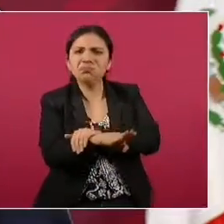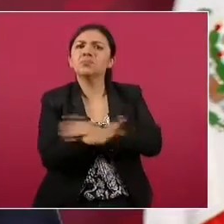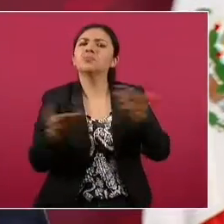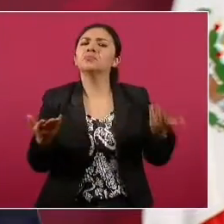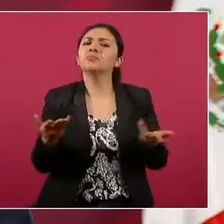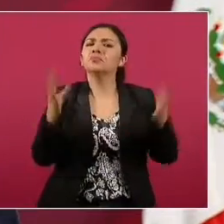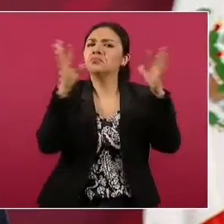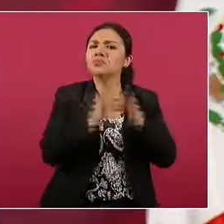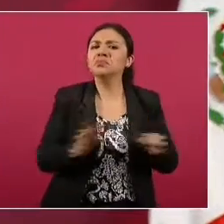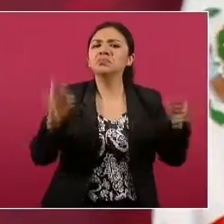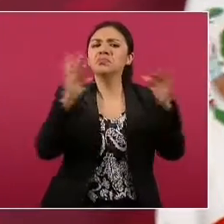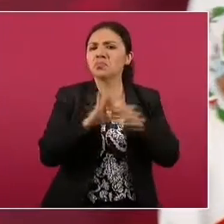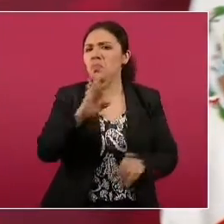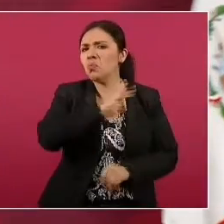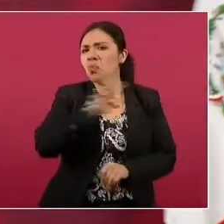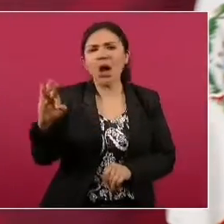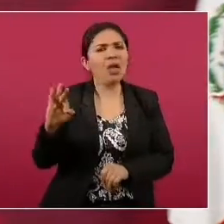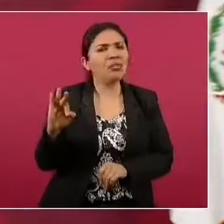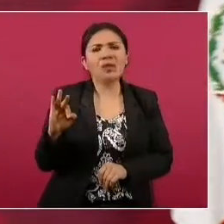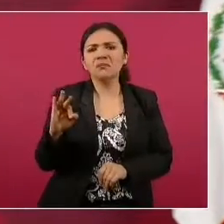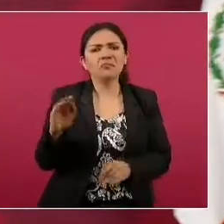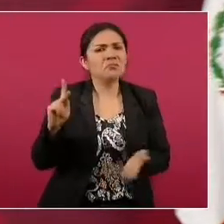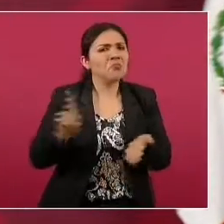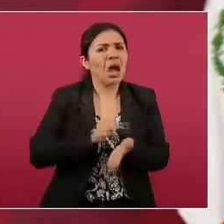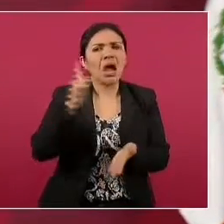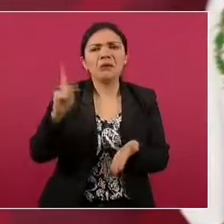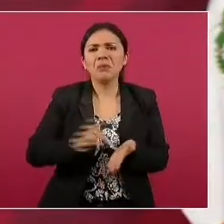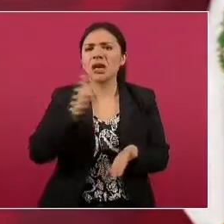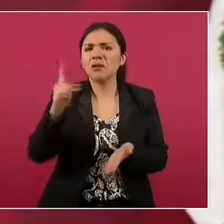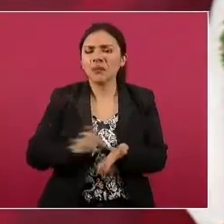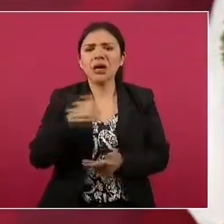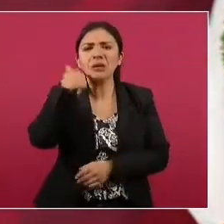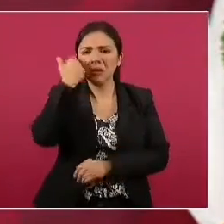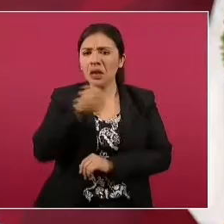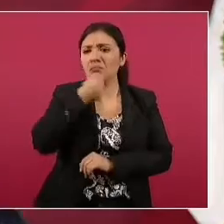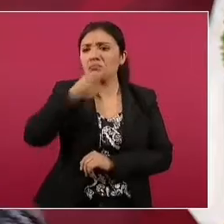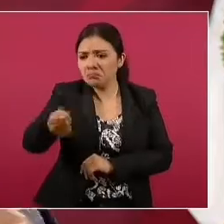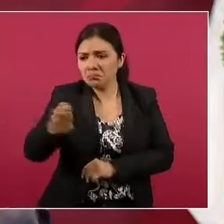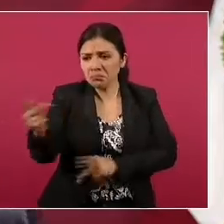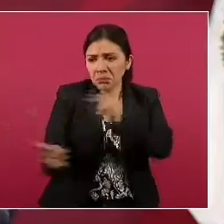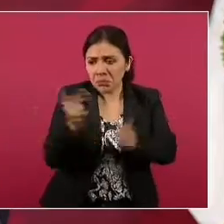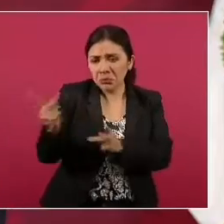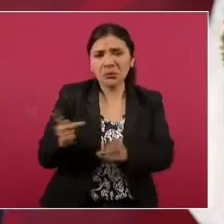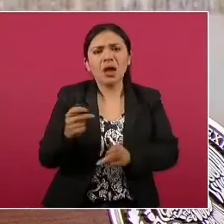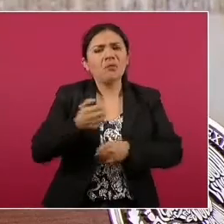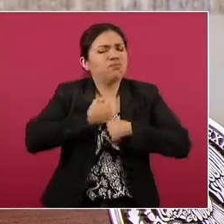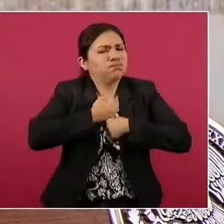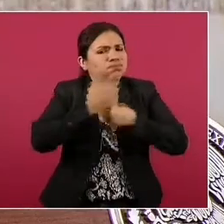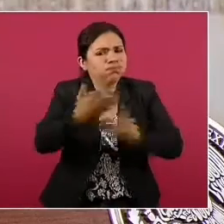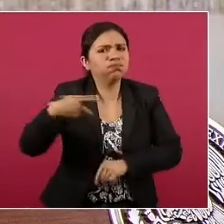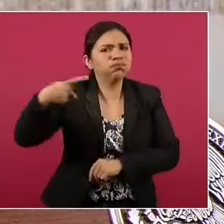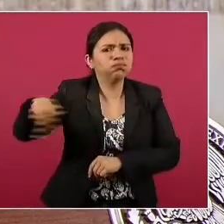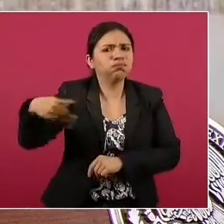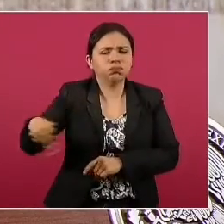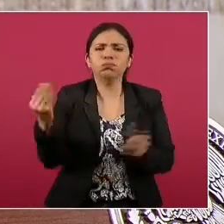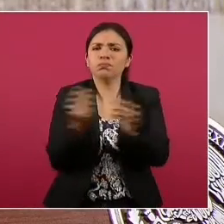puede tomar la palabra y decir lo que quiera.